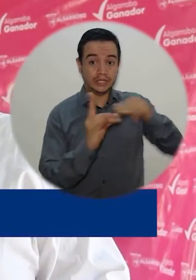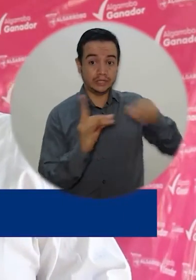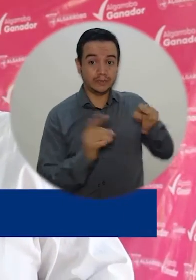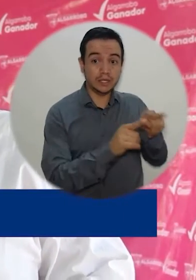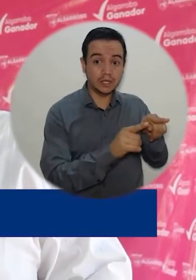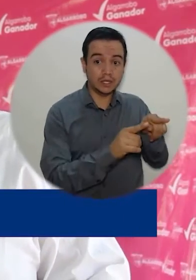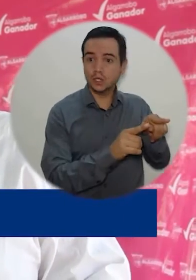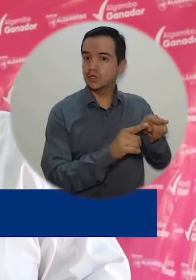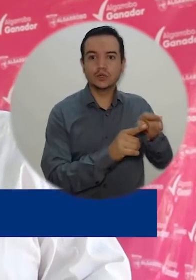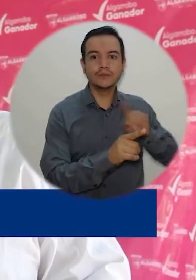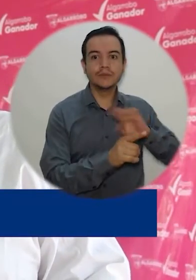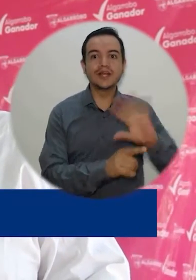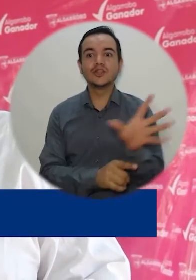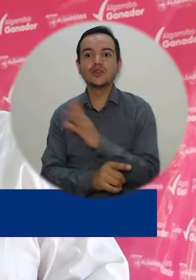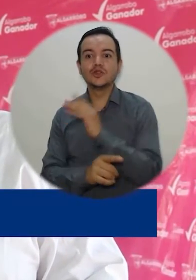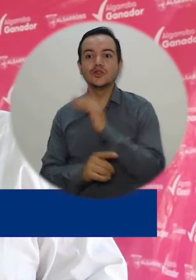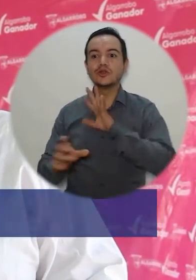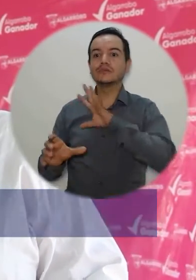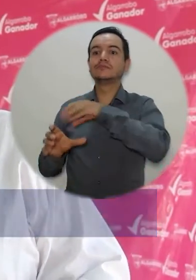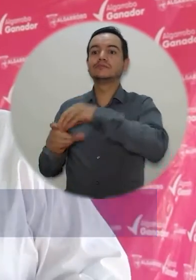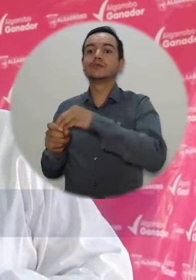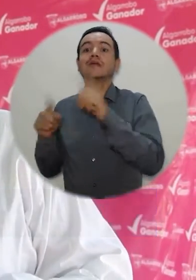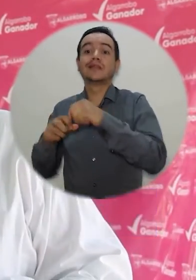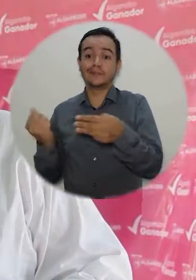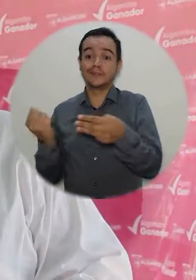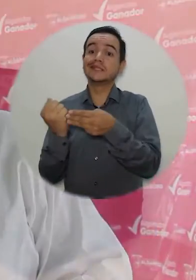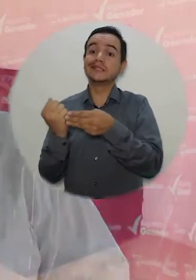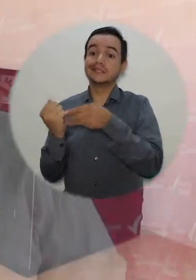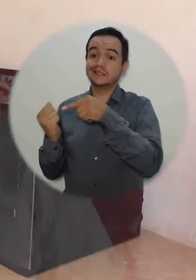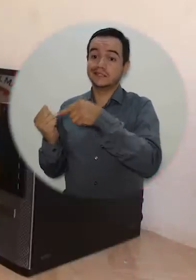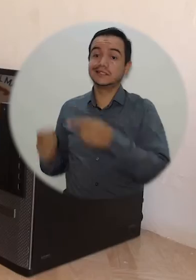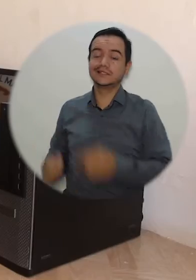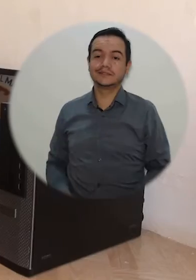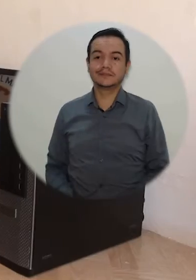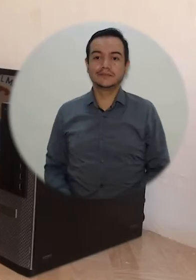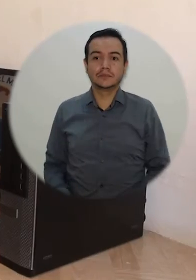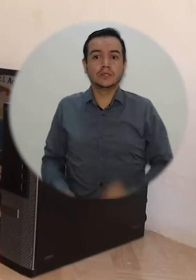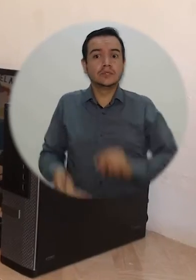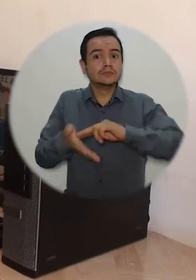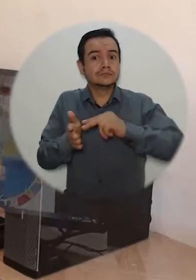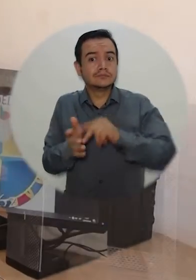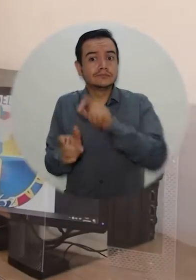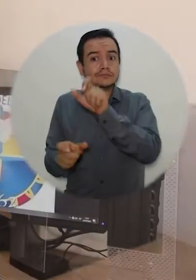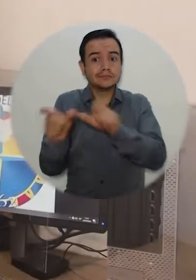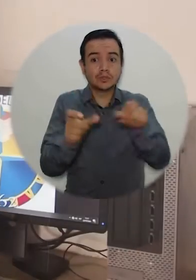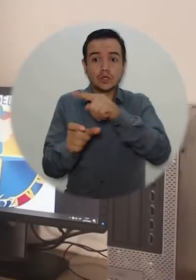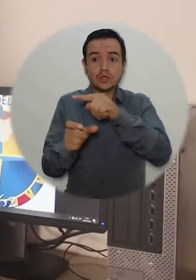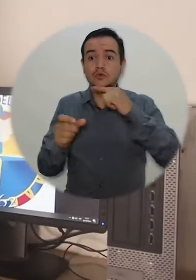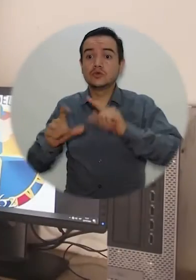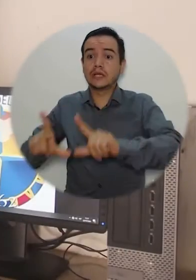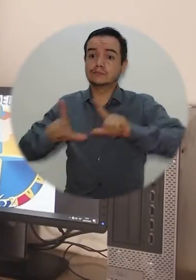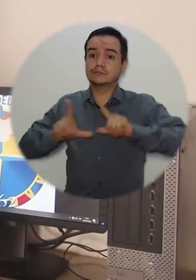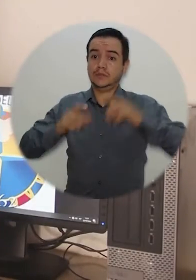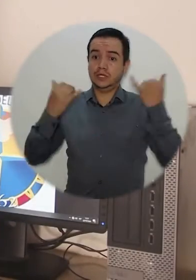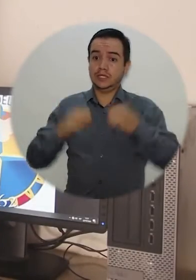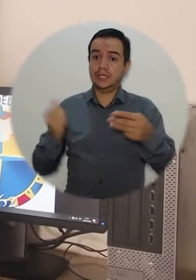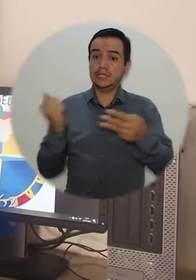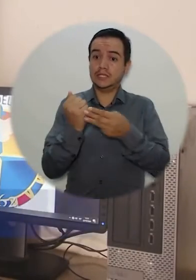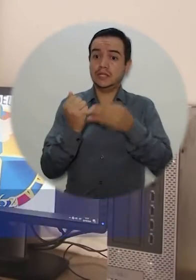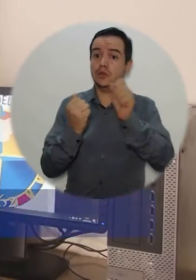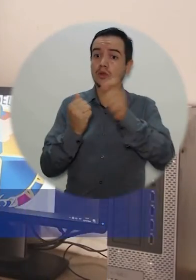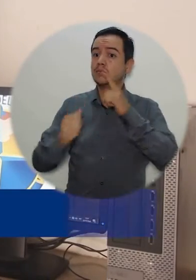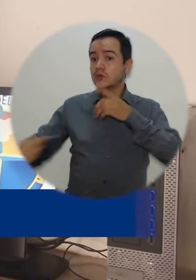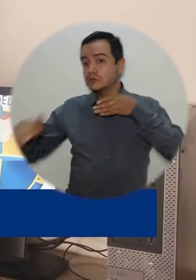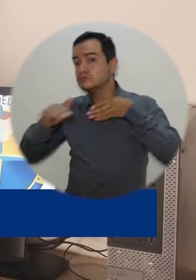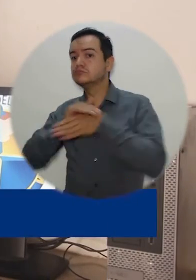del Magdalena sino que tendrá una cobertura para los estudiantes del SENA. Esto va a permitir que todos los estudiantes que se han egresado